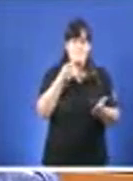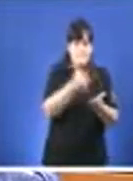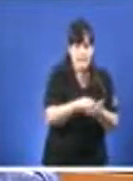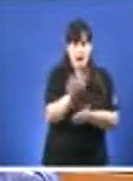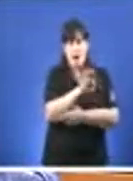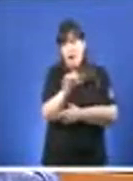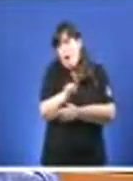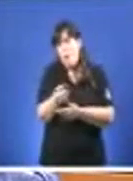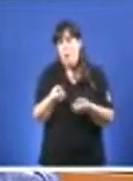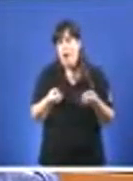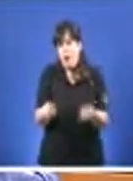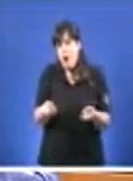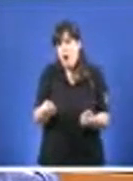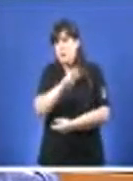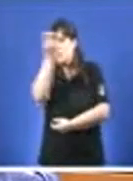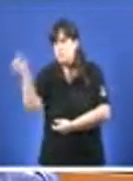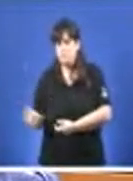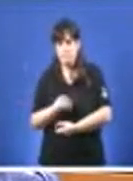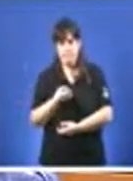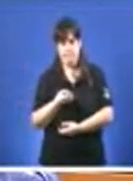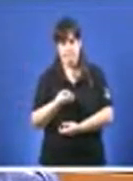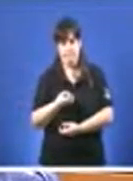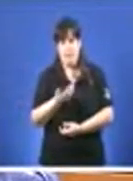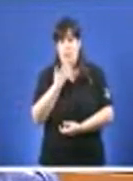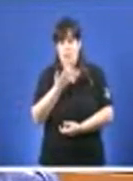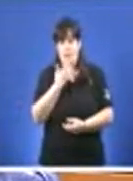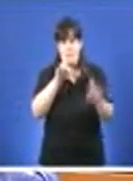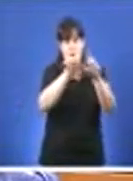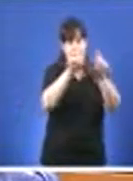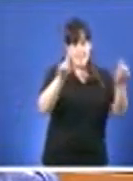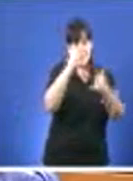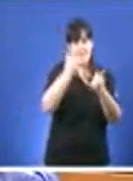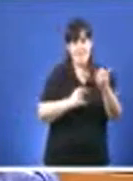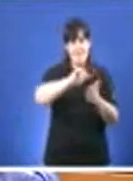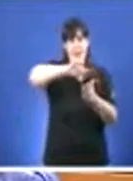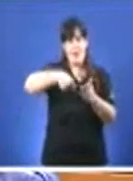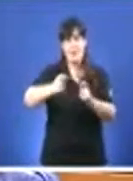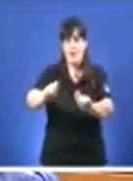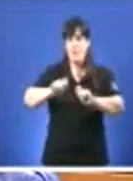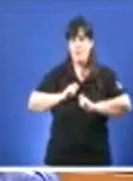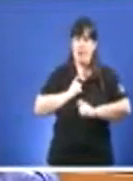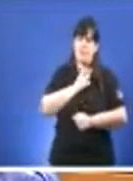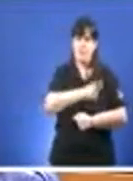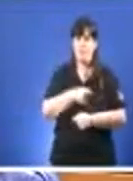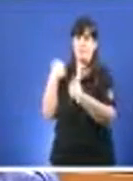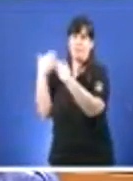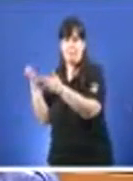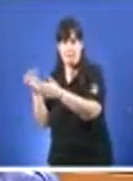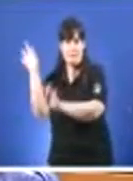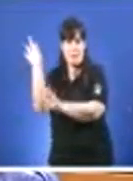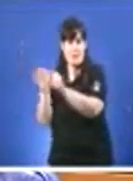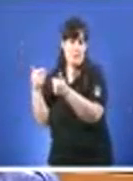todo nos sumarios. Empresas que reciben contratos de asunta e pagan comisións. Conseguidores do seu